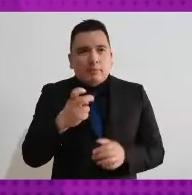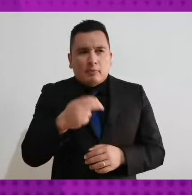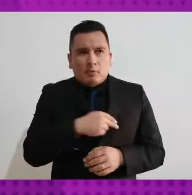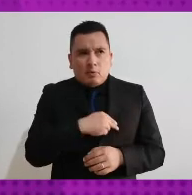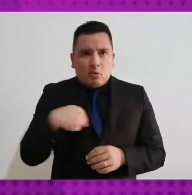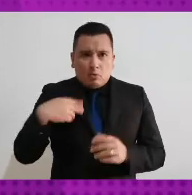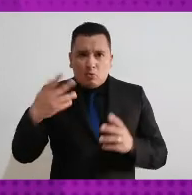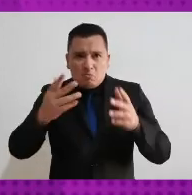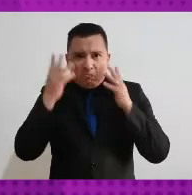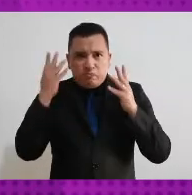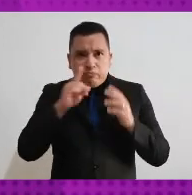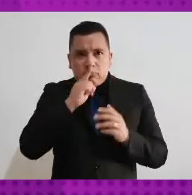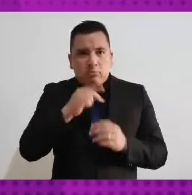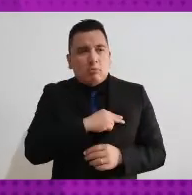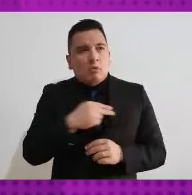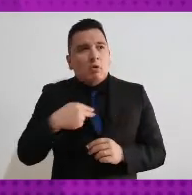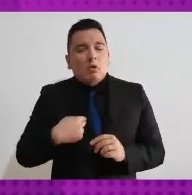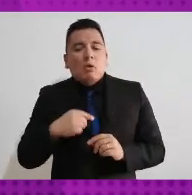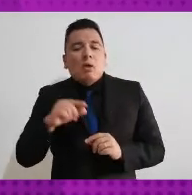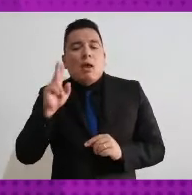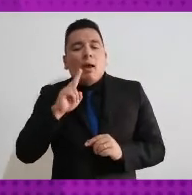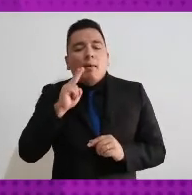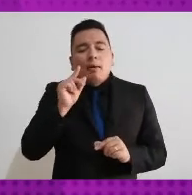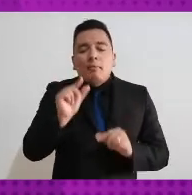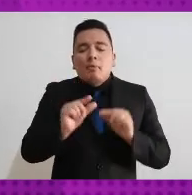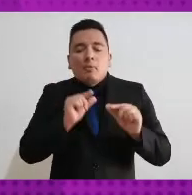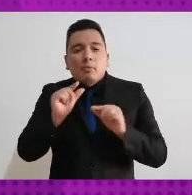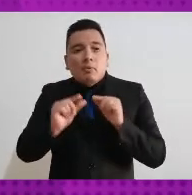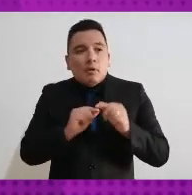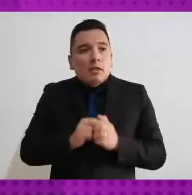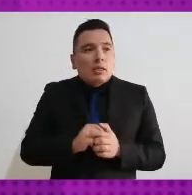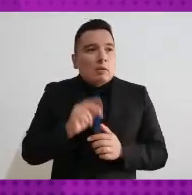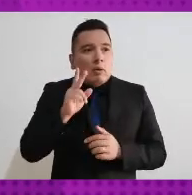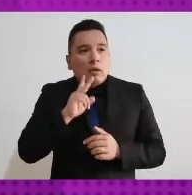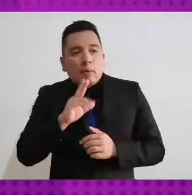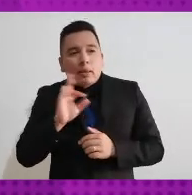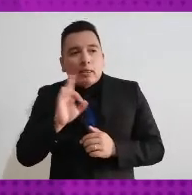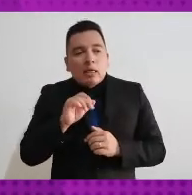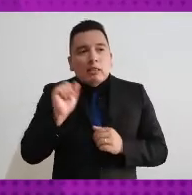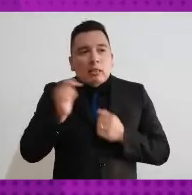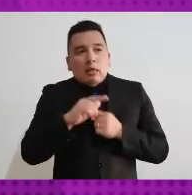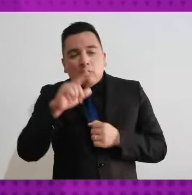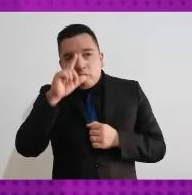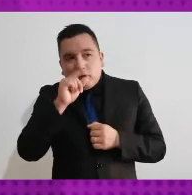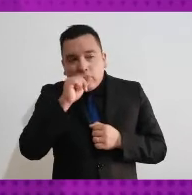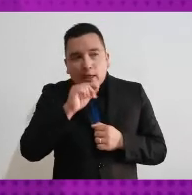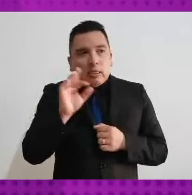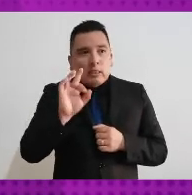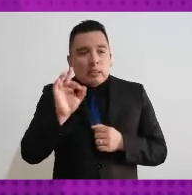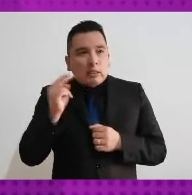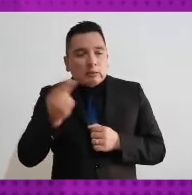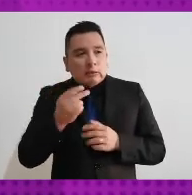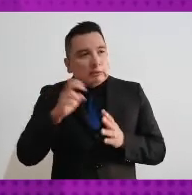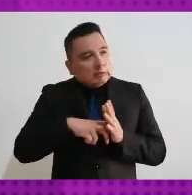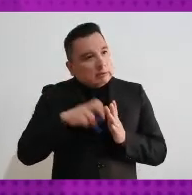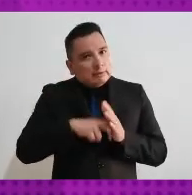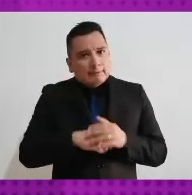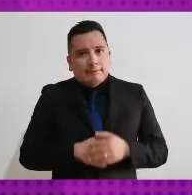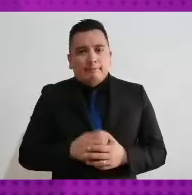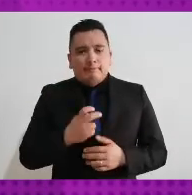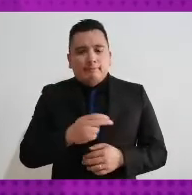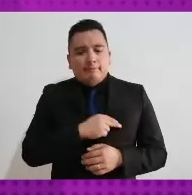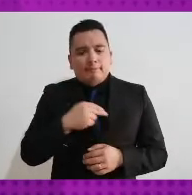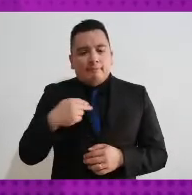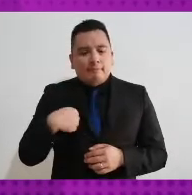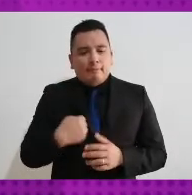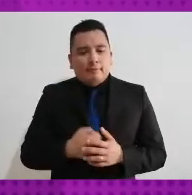forma paulatina hacemos una prueba vemos pues ensayo error vemos qué áreas oportunidad hay para después